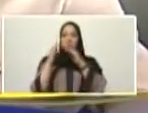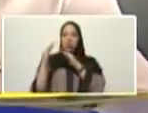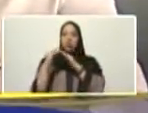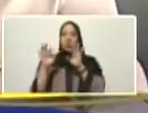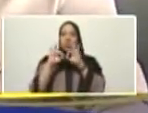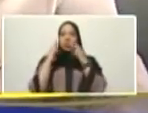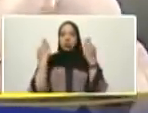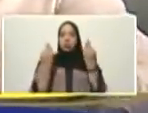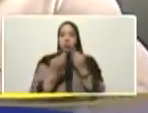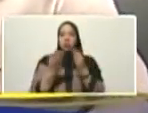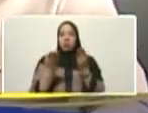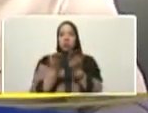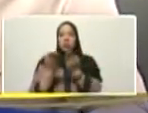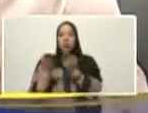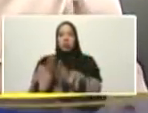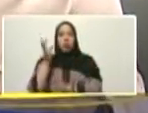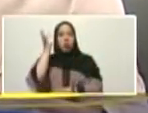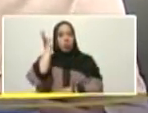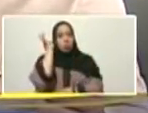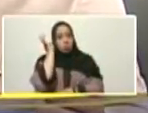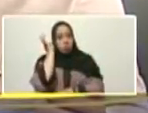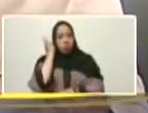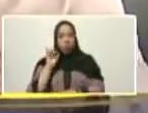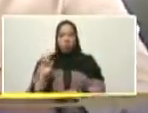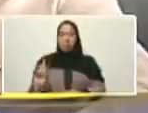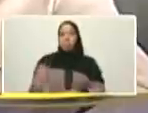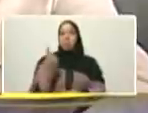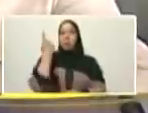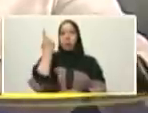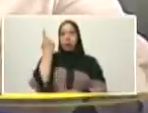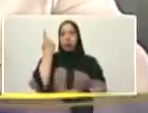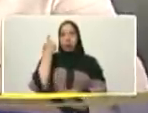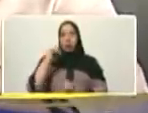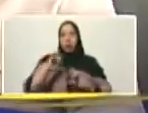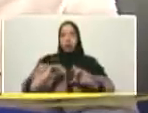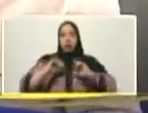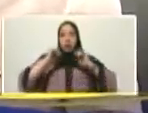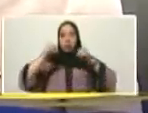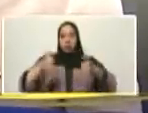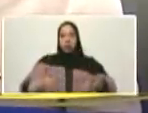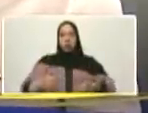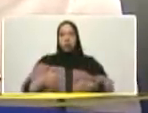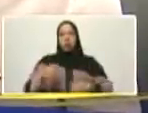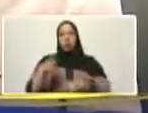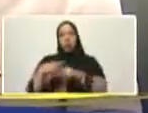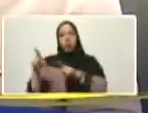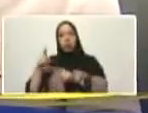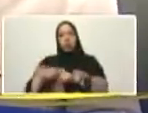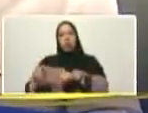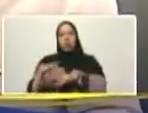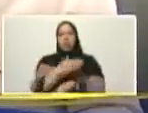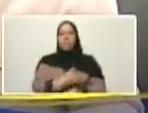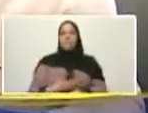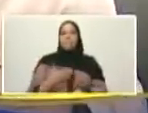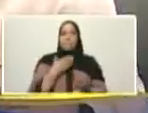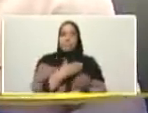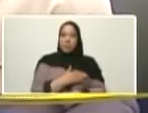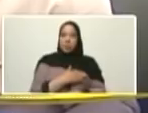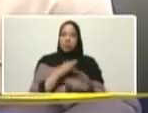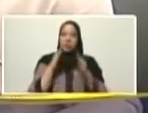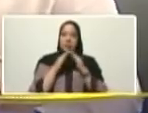centro comunal de la mujer en este urbanismo el primero que se inaugura dentro de un urbanismo de la misión vivienda